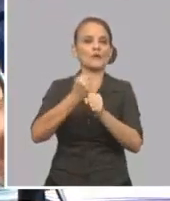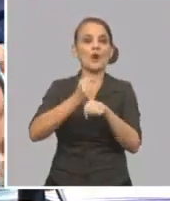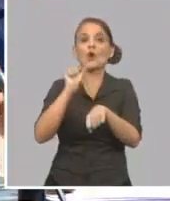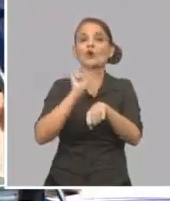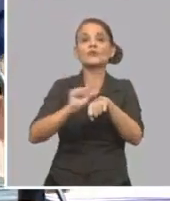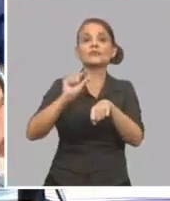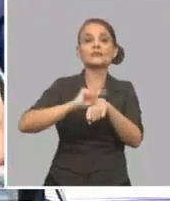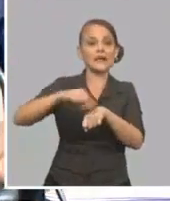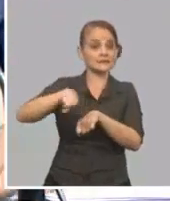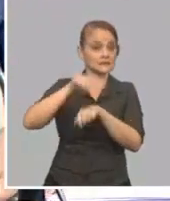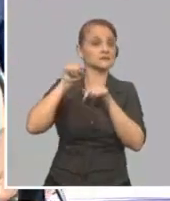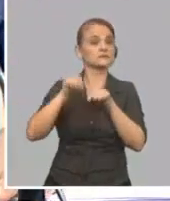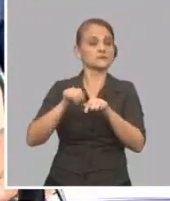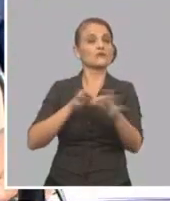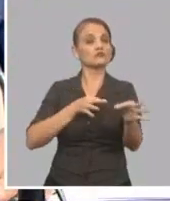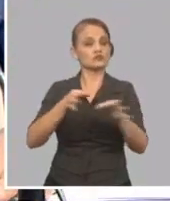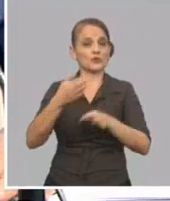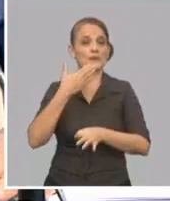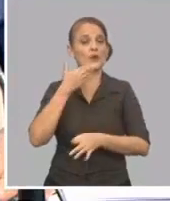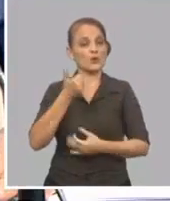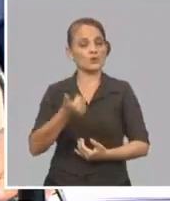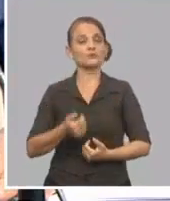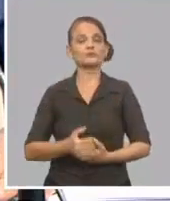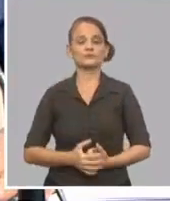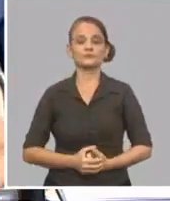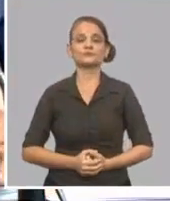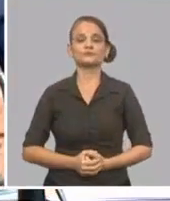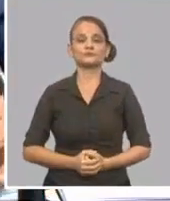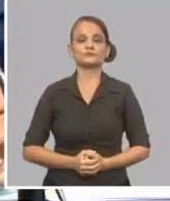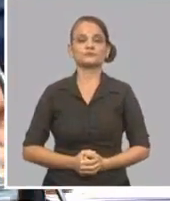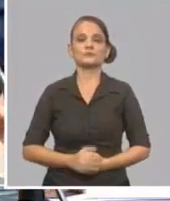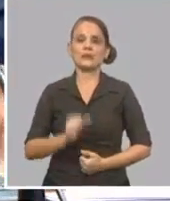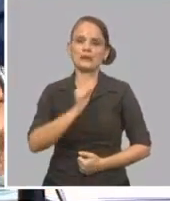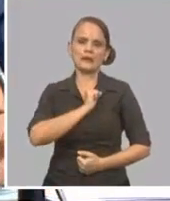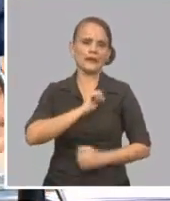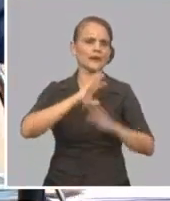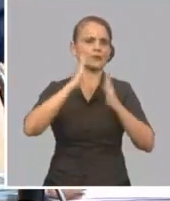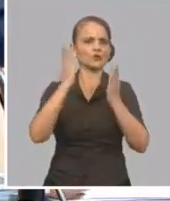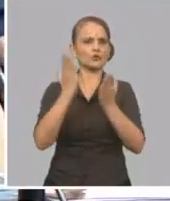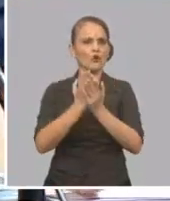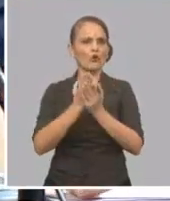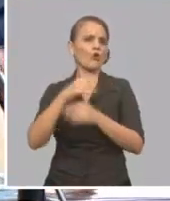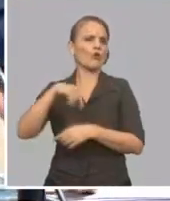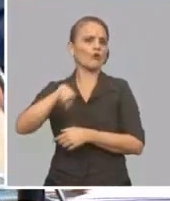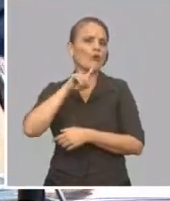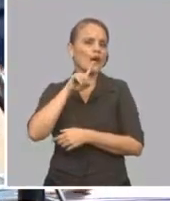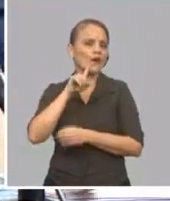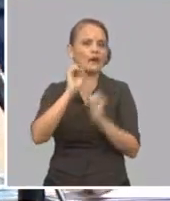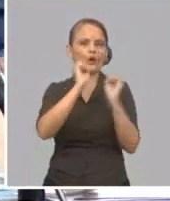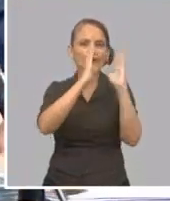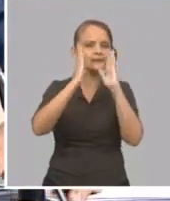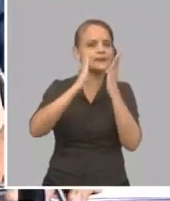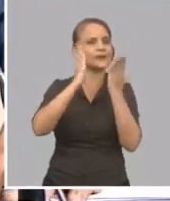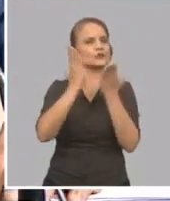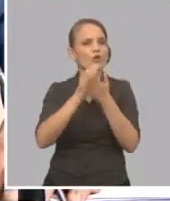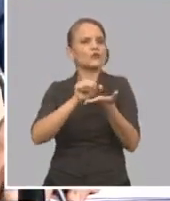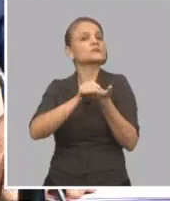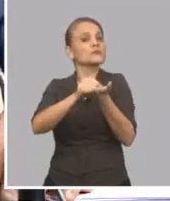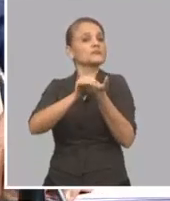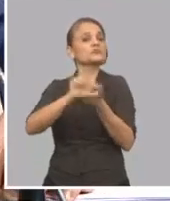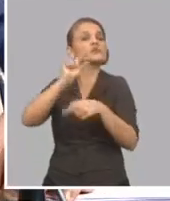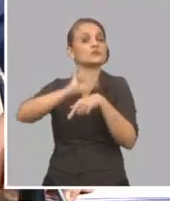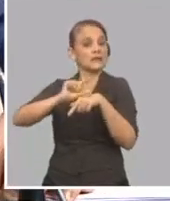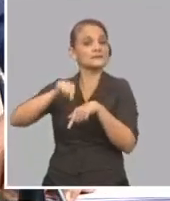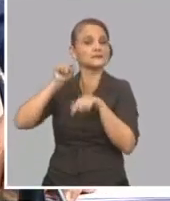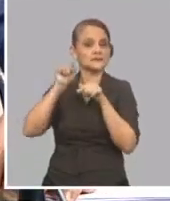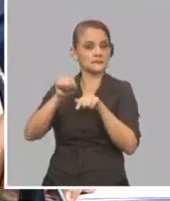contexto se reordenen los servicios, haya una mayor accesibilidad de la población a los servicios